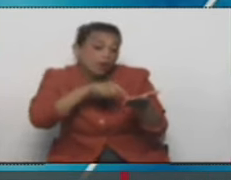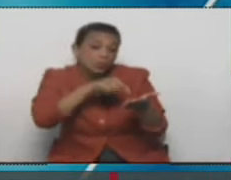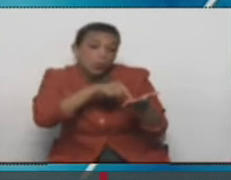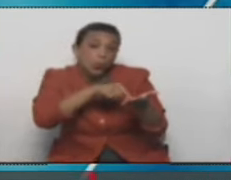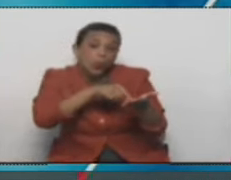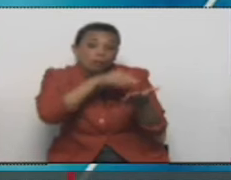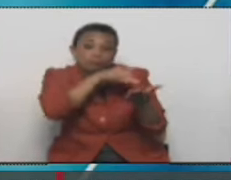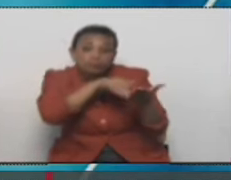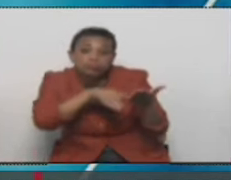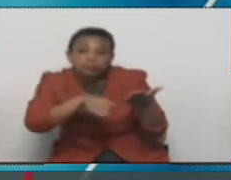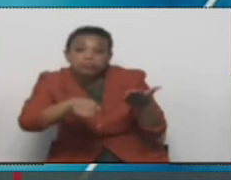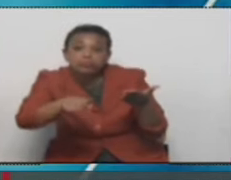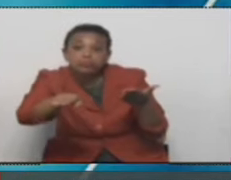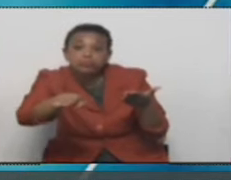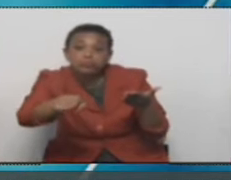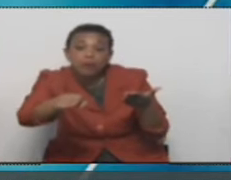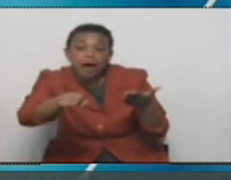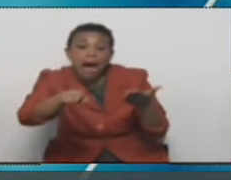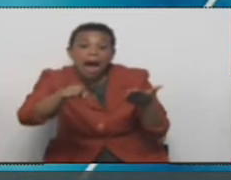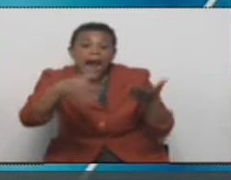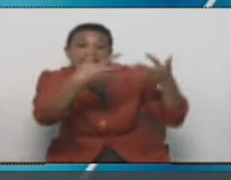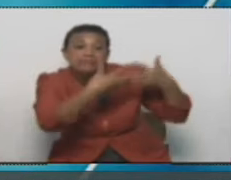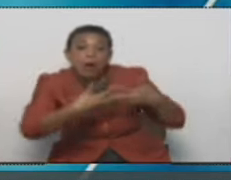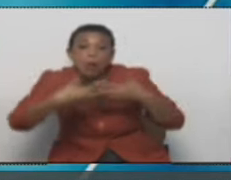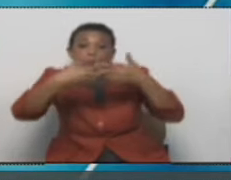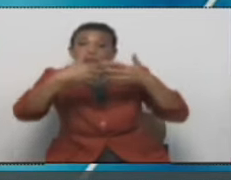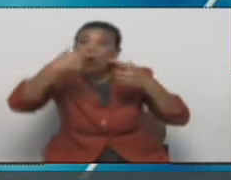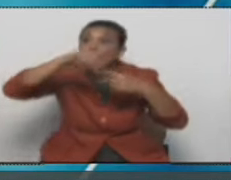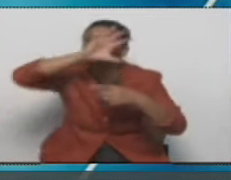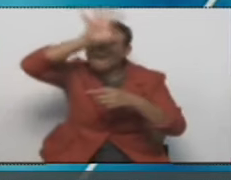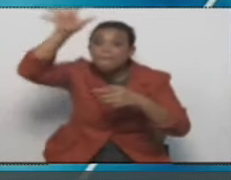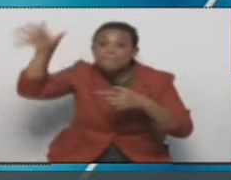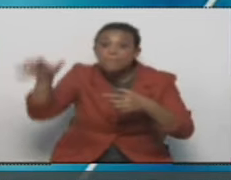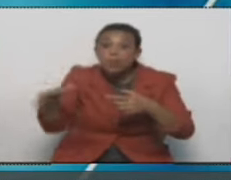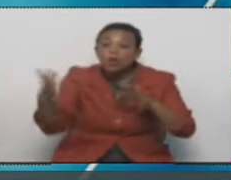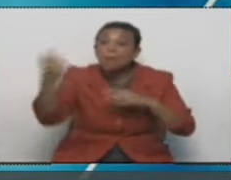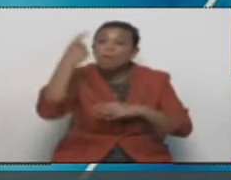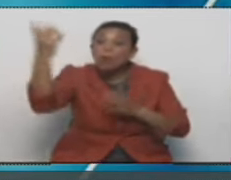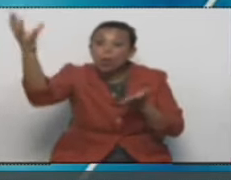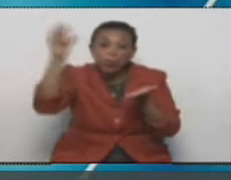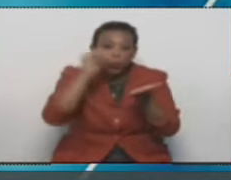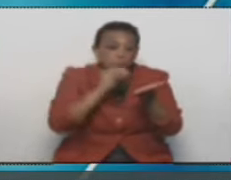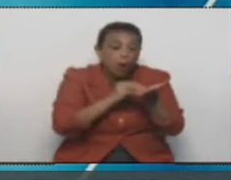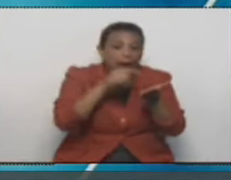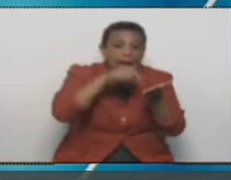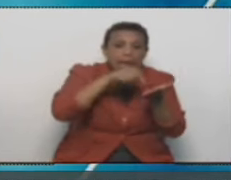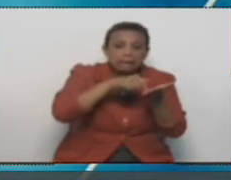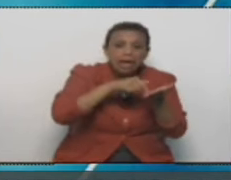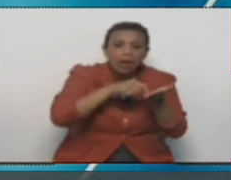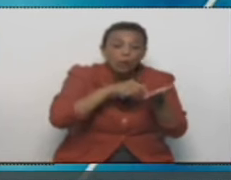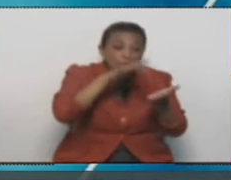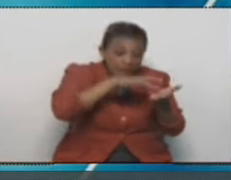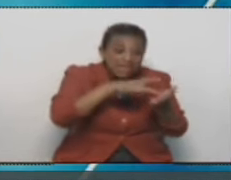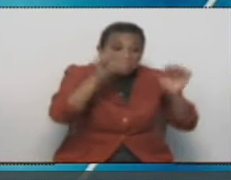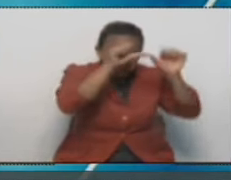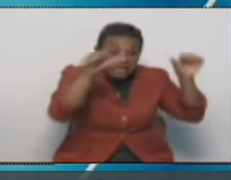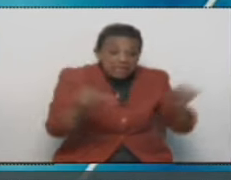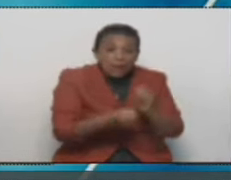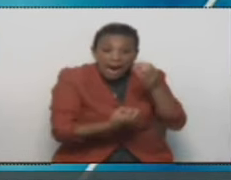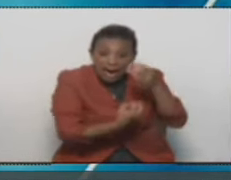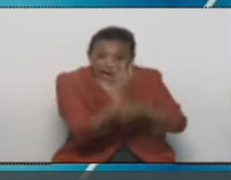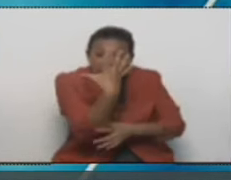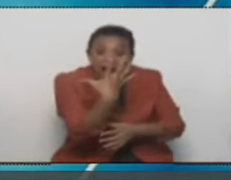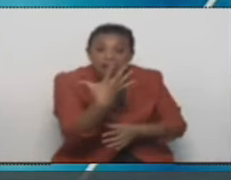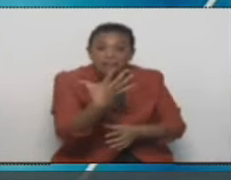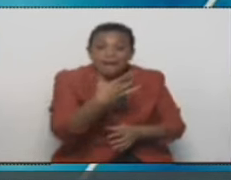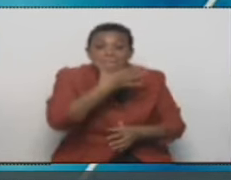va al NAF de las Américas, a Estados Unidos, a otra parte del mundo. Busca la información y le trae la información. Con ese sistema que estamos creando vamos a